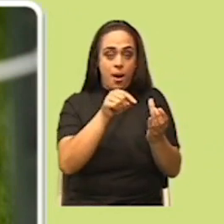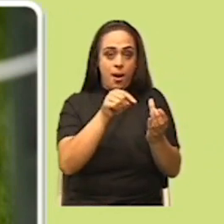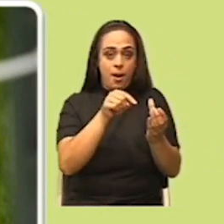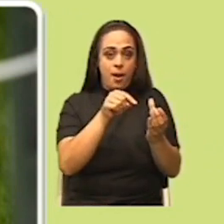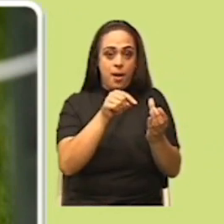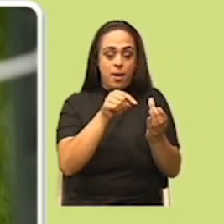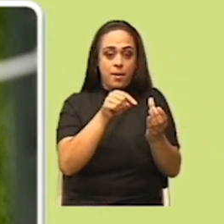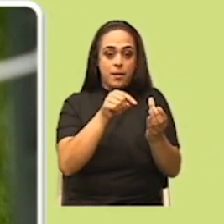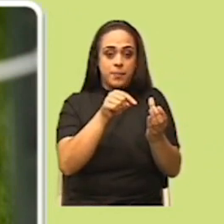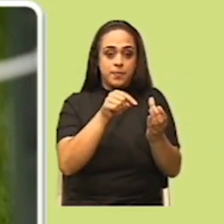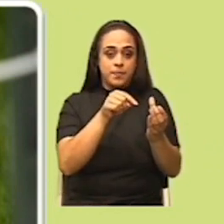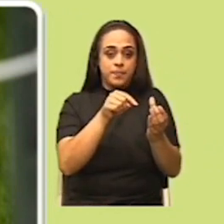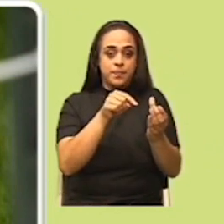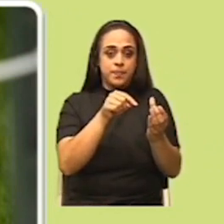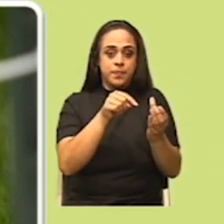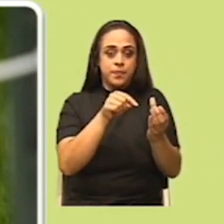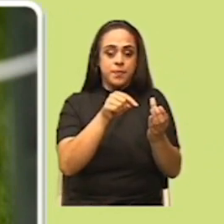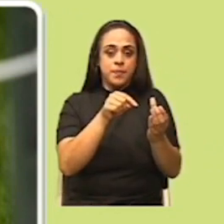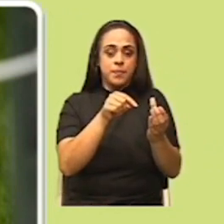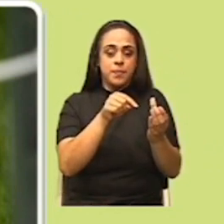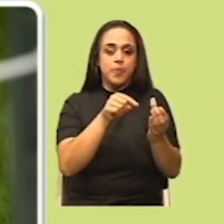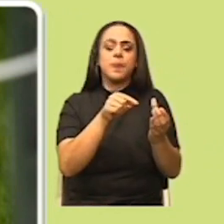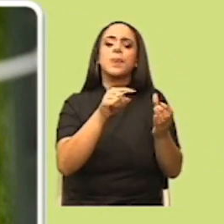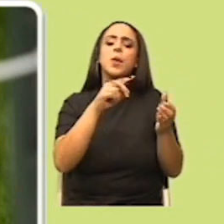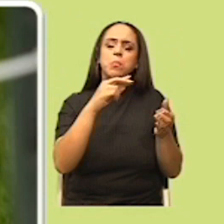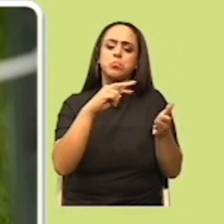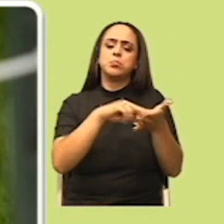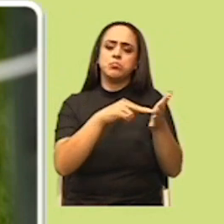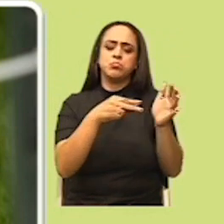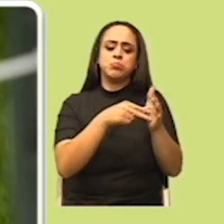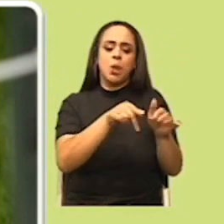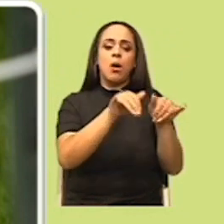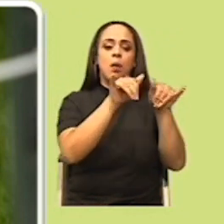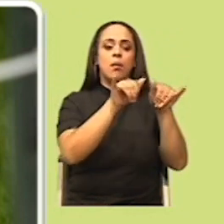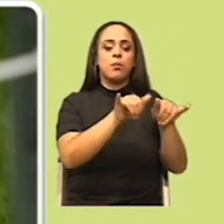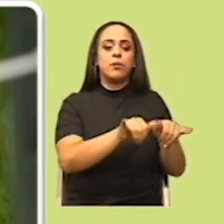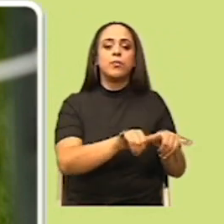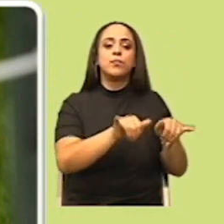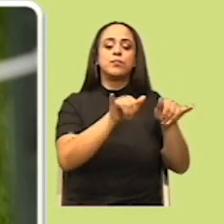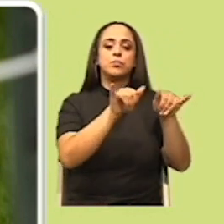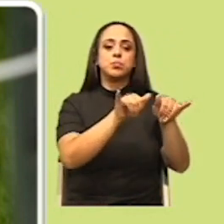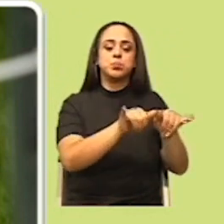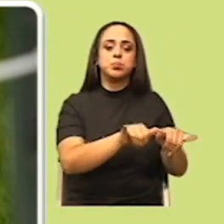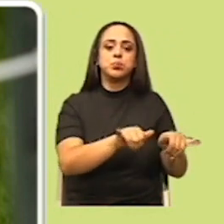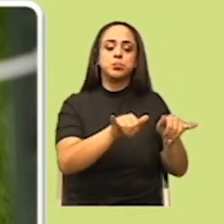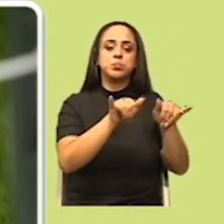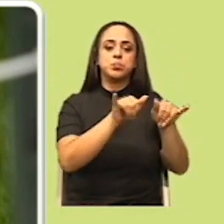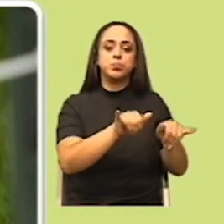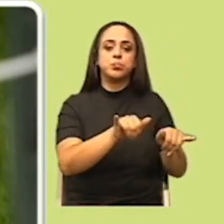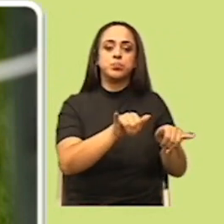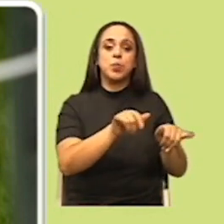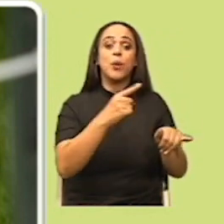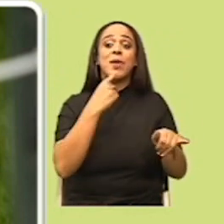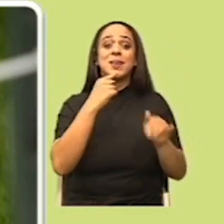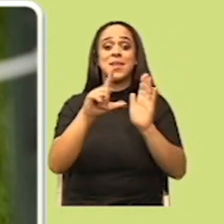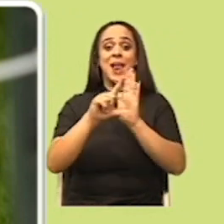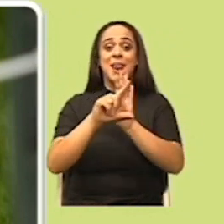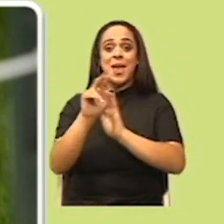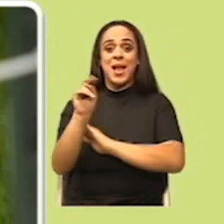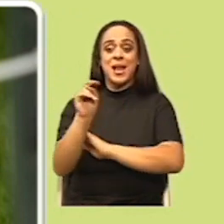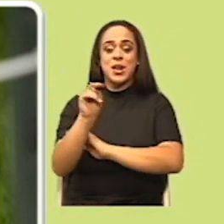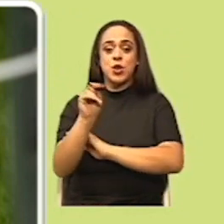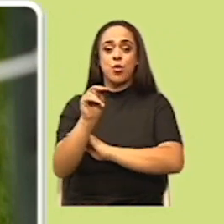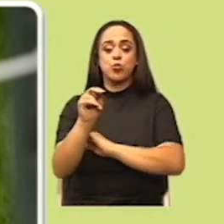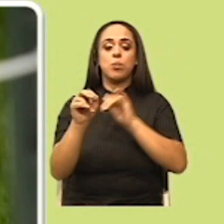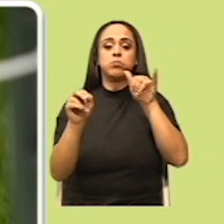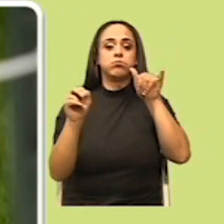sistema de referencia que tenemos, se encuentra en reposo. Y según el enunciado de la primera ley de Newton, el balón se va a